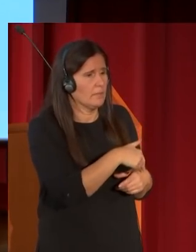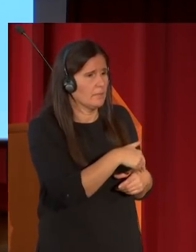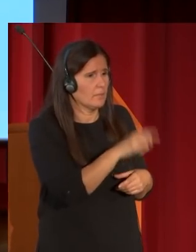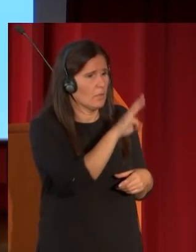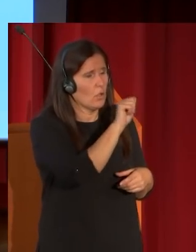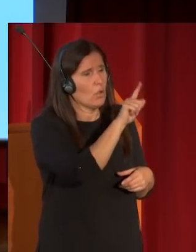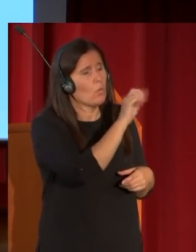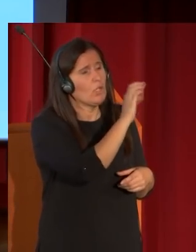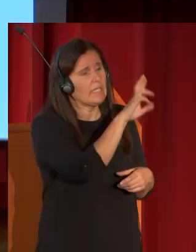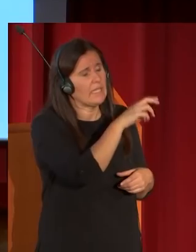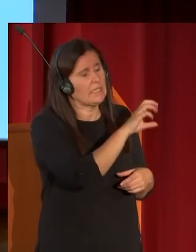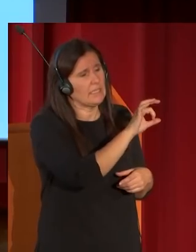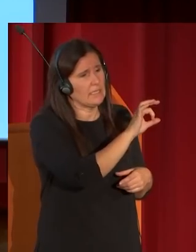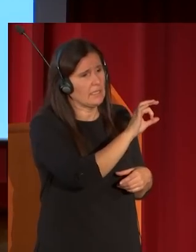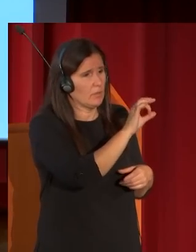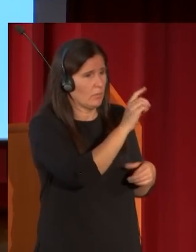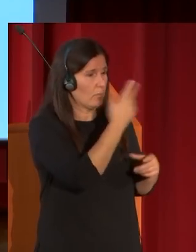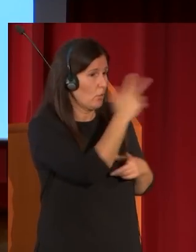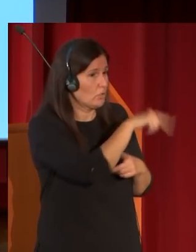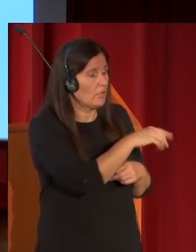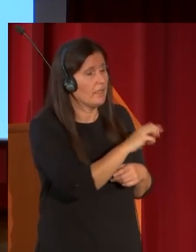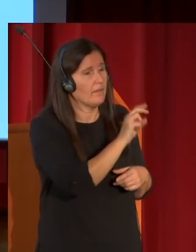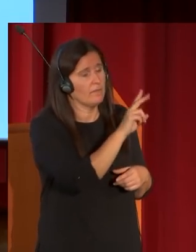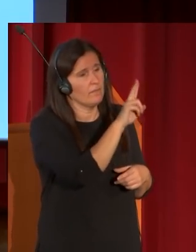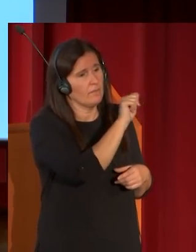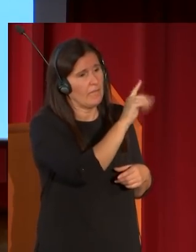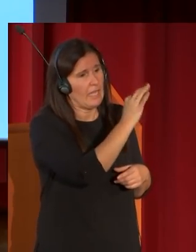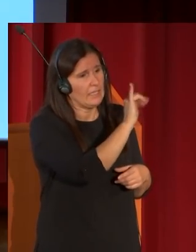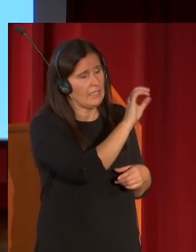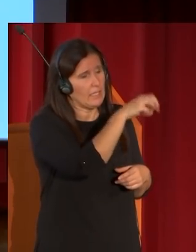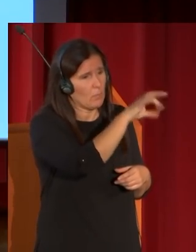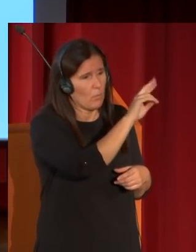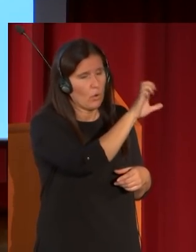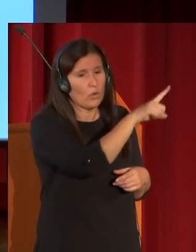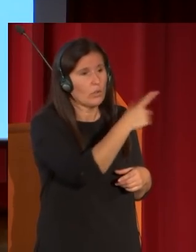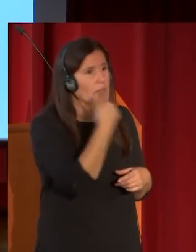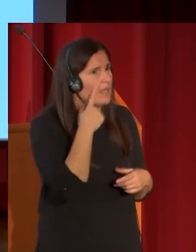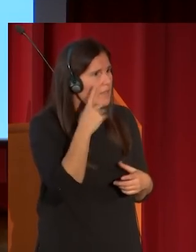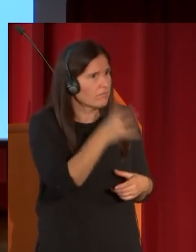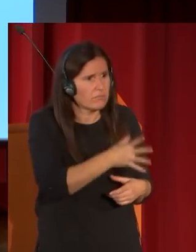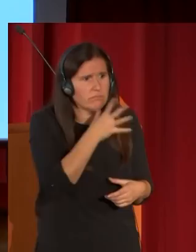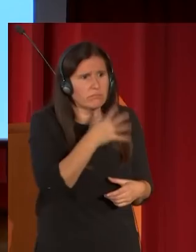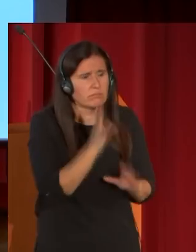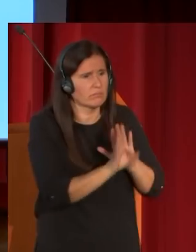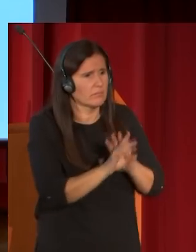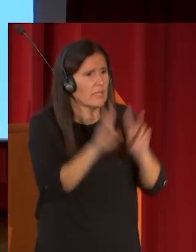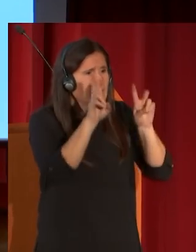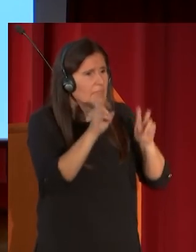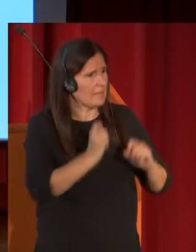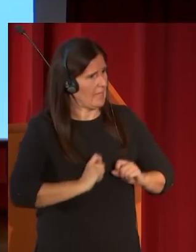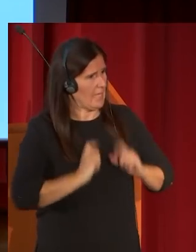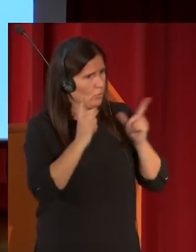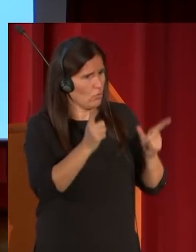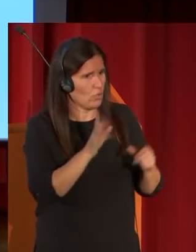de Baltimore es esta en donde vemos como le sigue fascinando esos torsos desnudos hemos visto el San Andrés luego